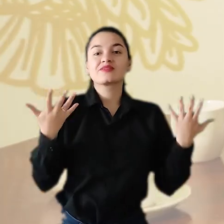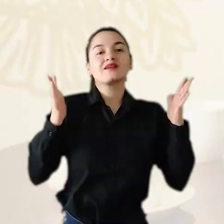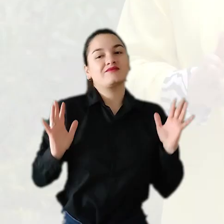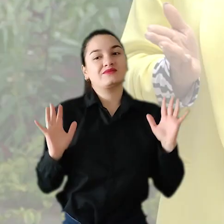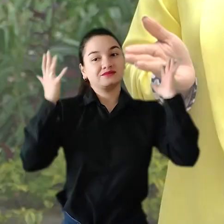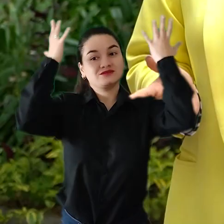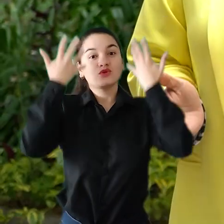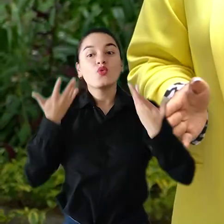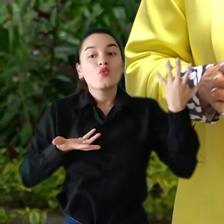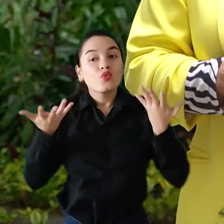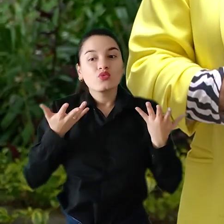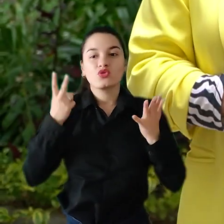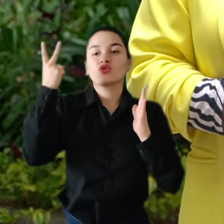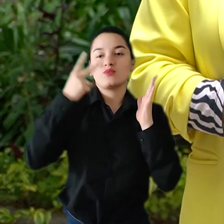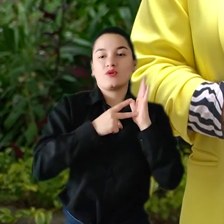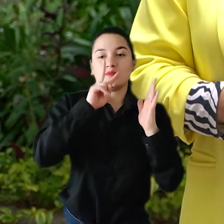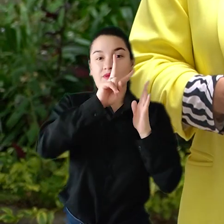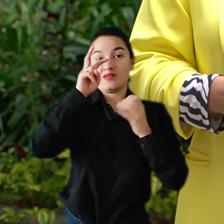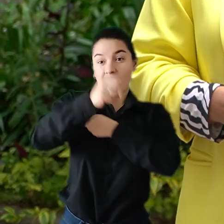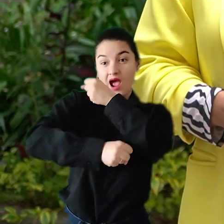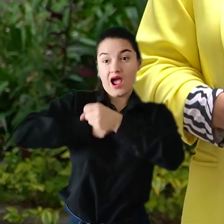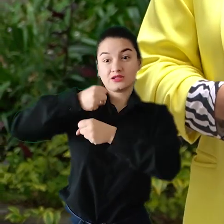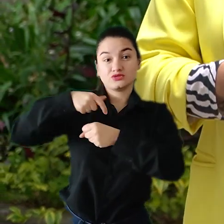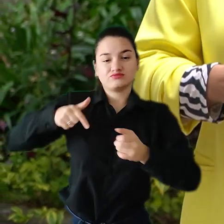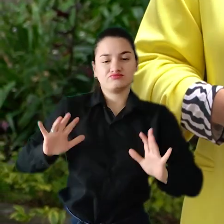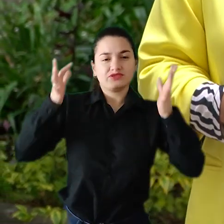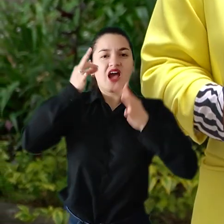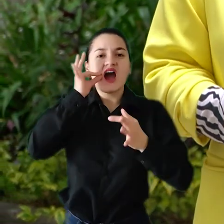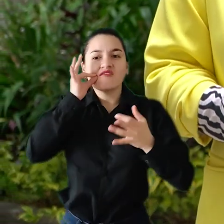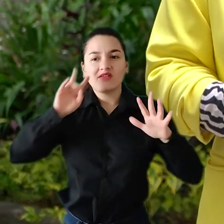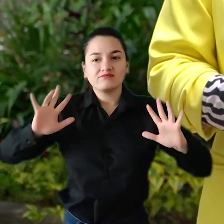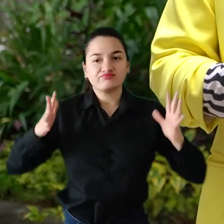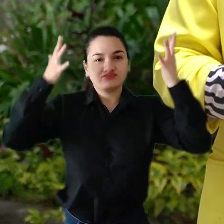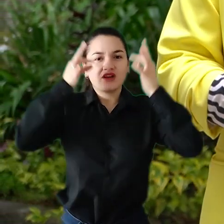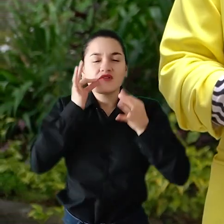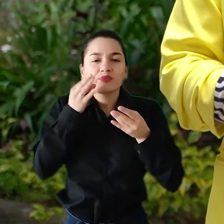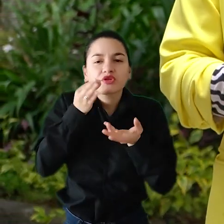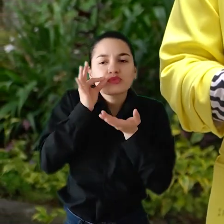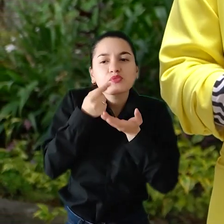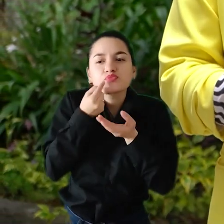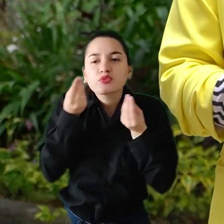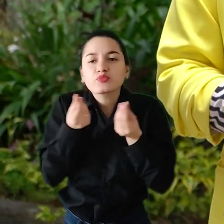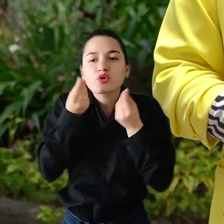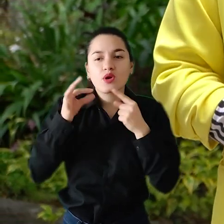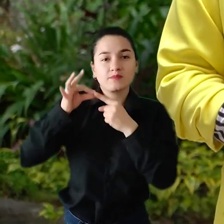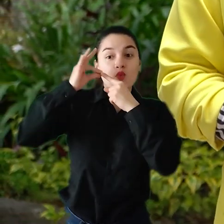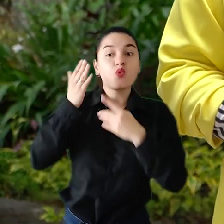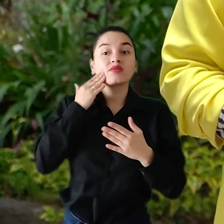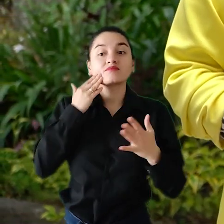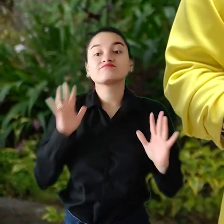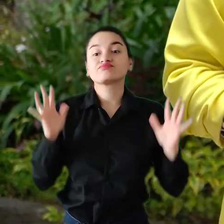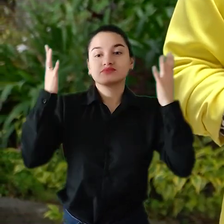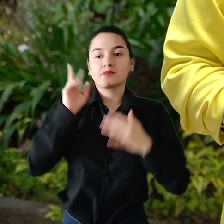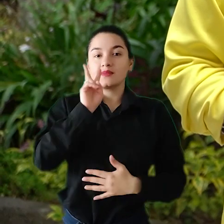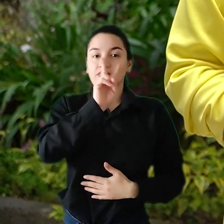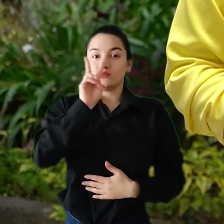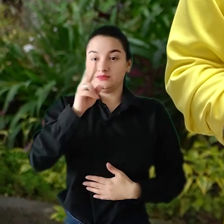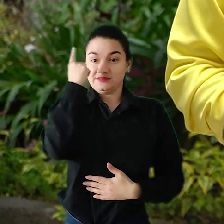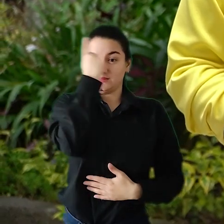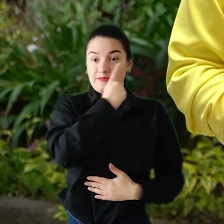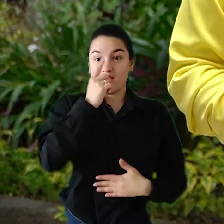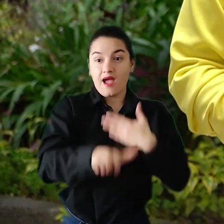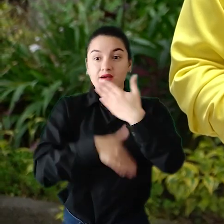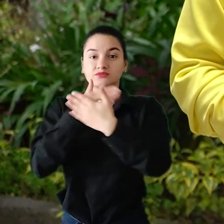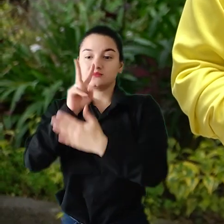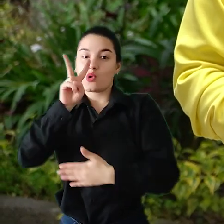Me despido invitándolos a que participen en la Feria La Mejor Taza de Minariño 2022. Este